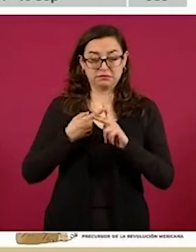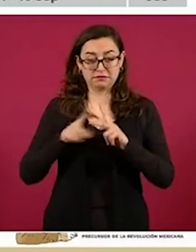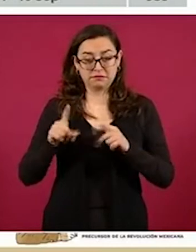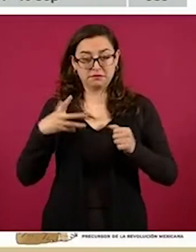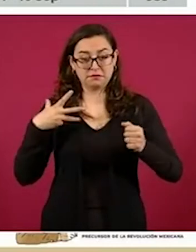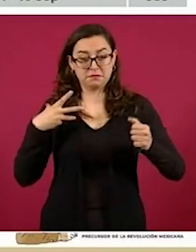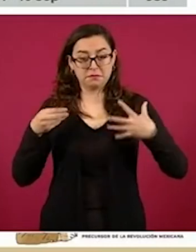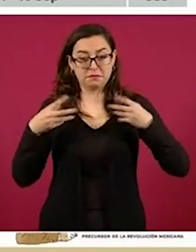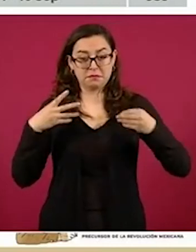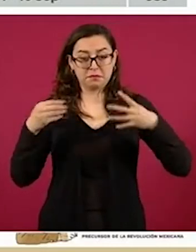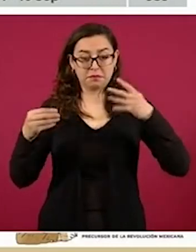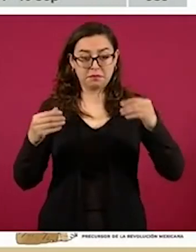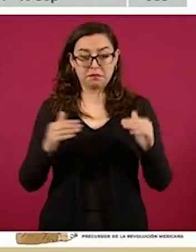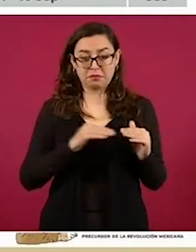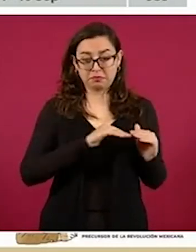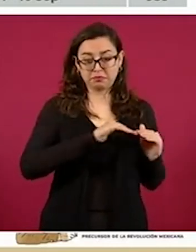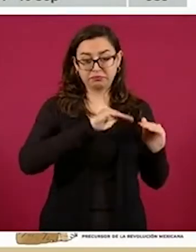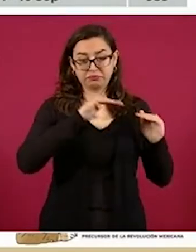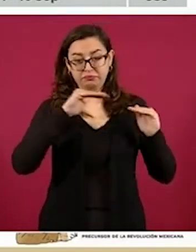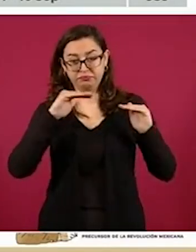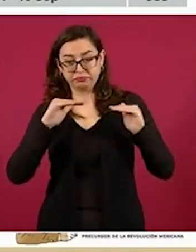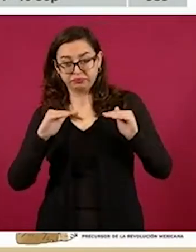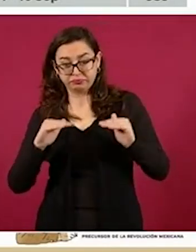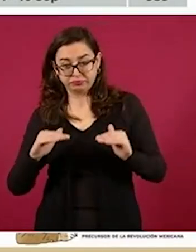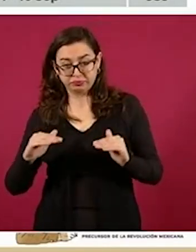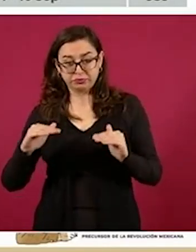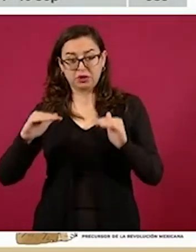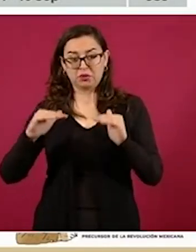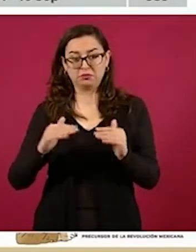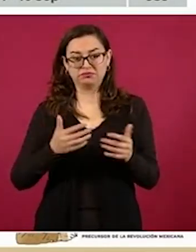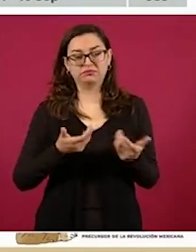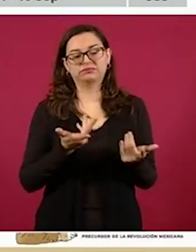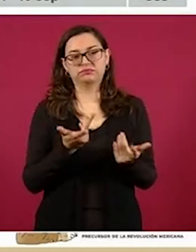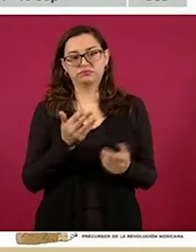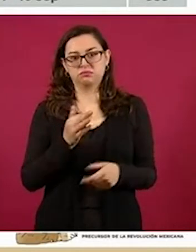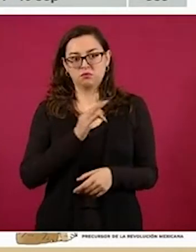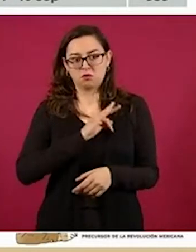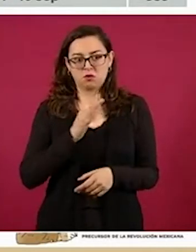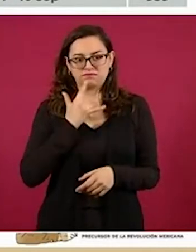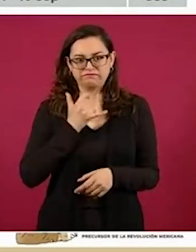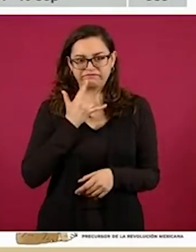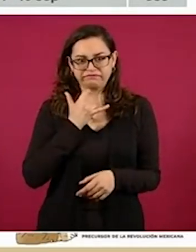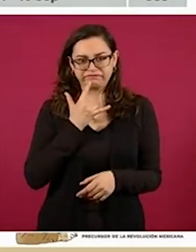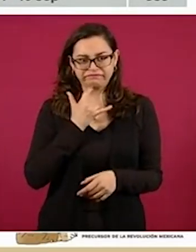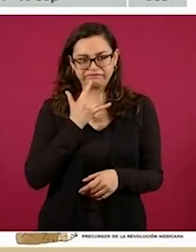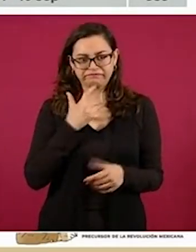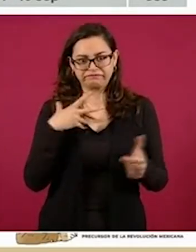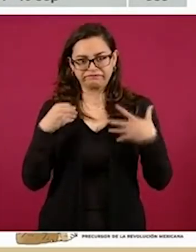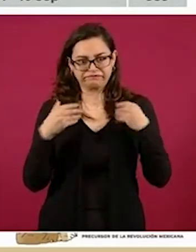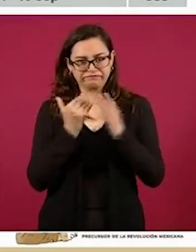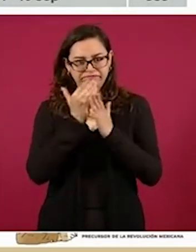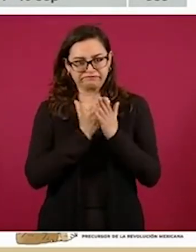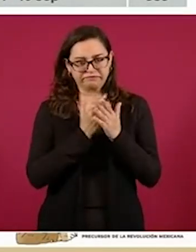COVID, que fue la más pequeña, la que fue reducida por las acciones de la Jornada Nacional de Sana Distancia. Lo mismo en la hospitalización,